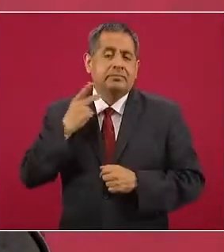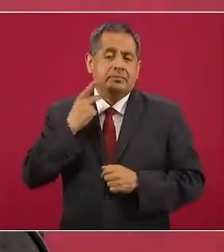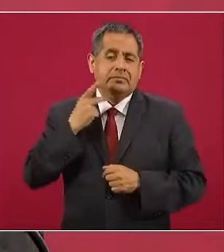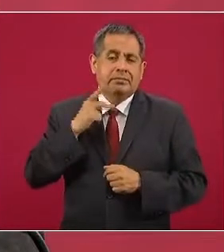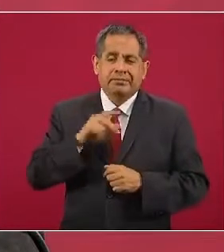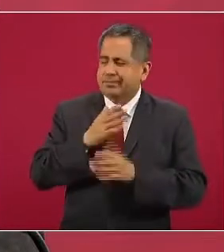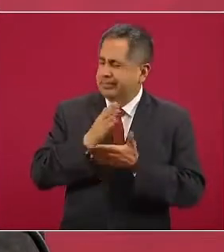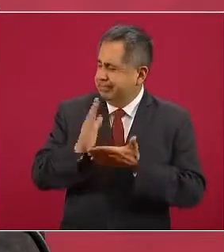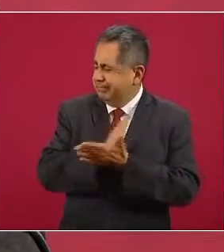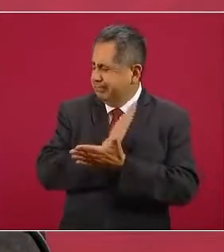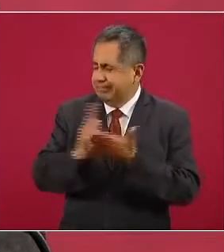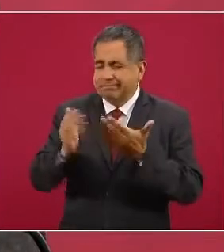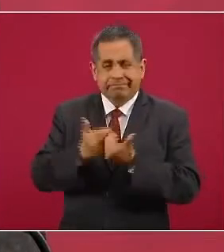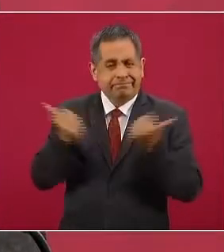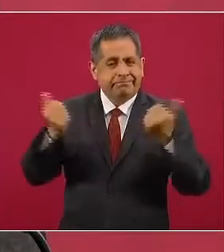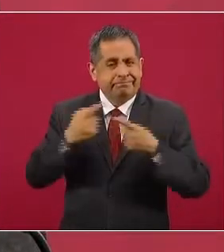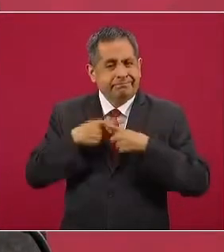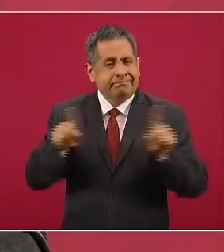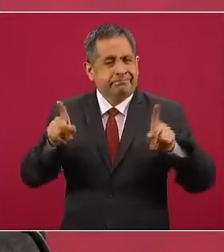cosa,